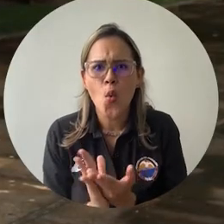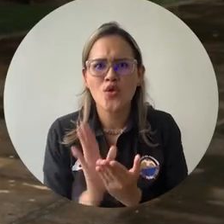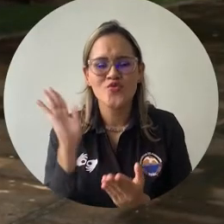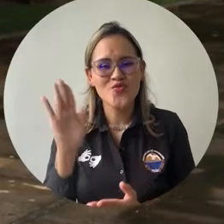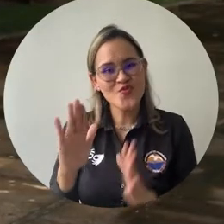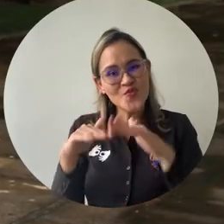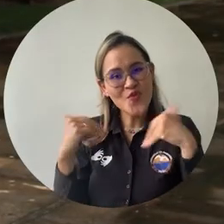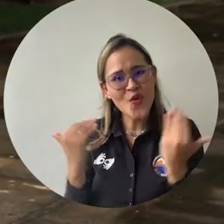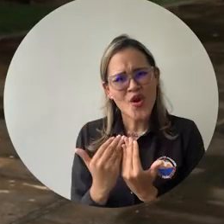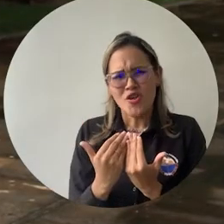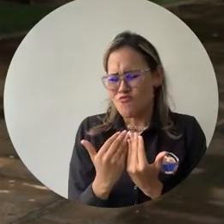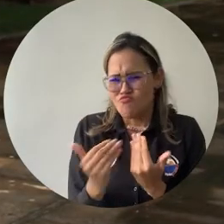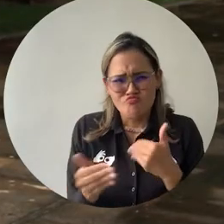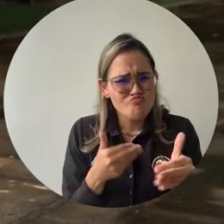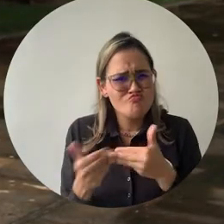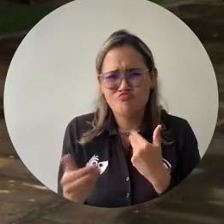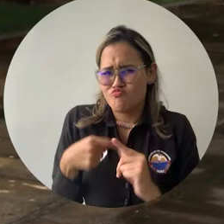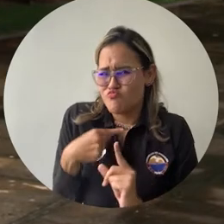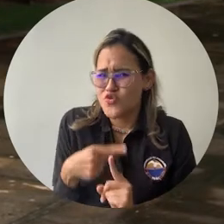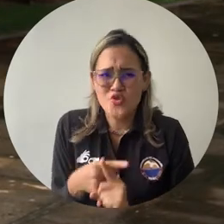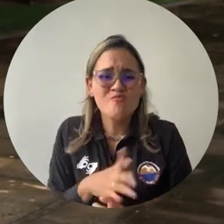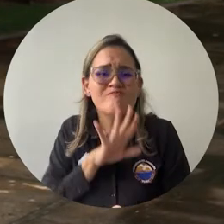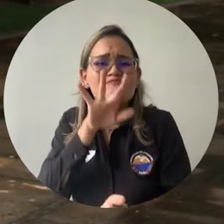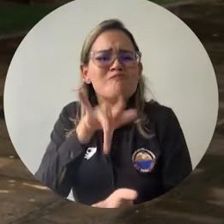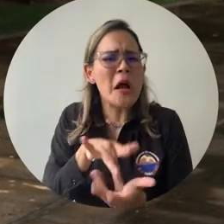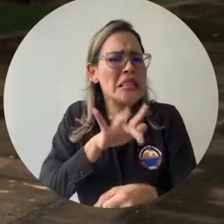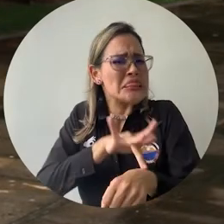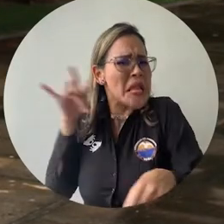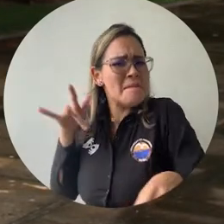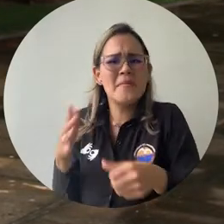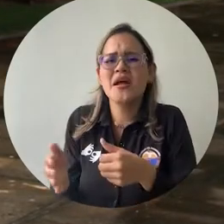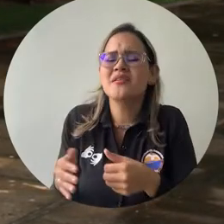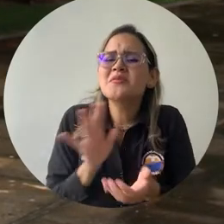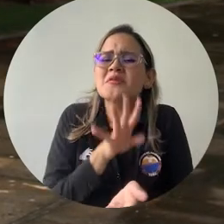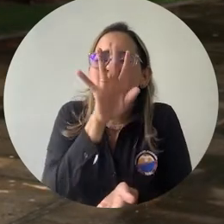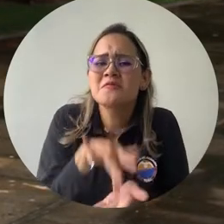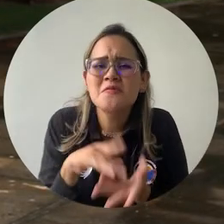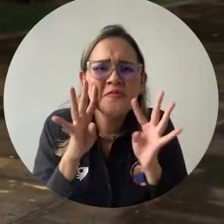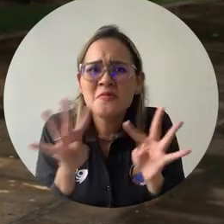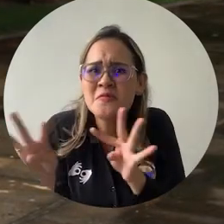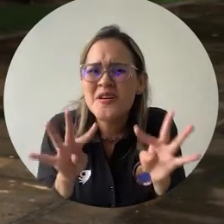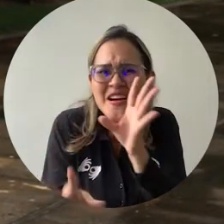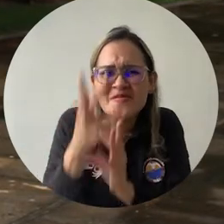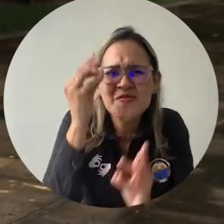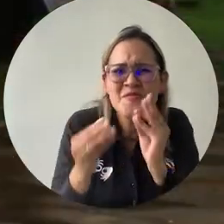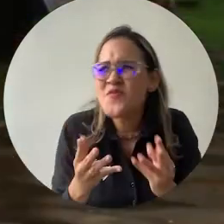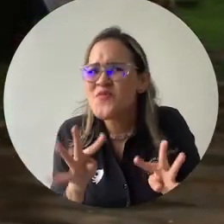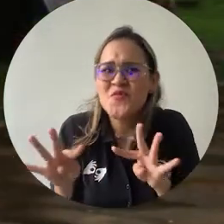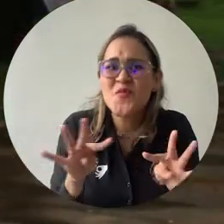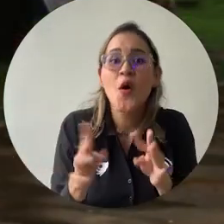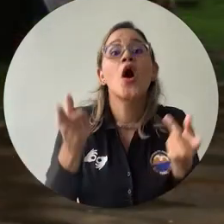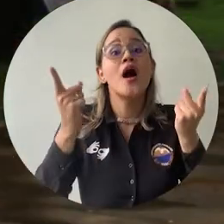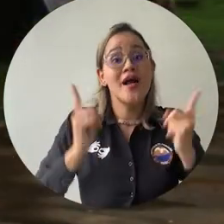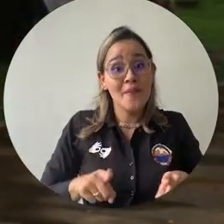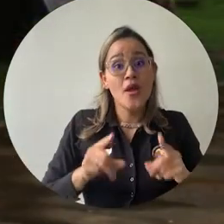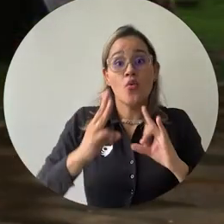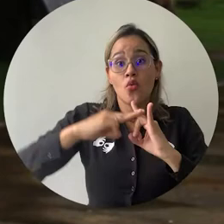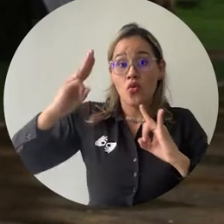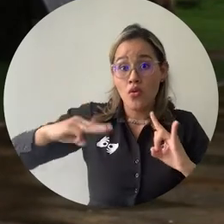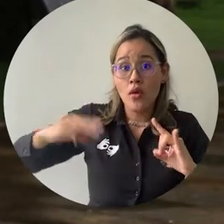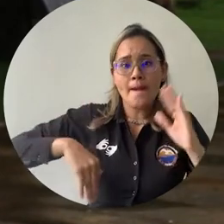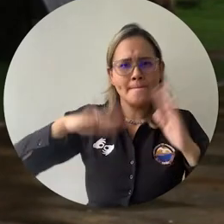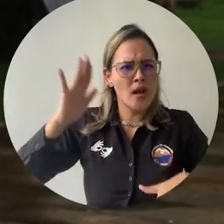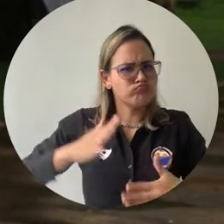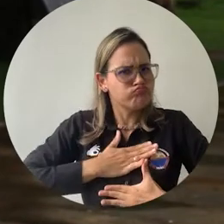se dieron toda su capacidad para poder asistir en los horarios tempranos de estos talleres y poder realizar estas identificaciones de aves. Como tal, la universidad también